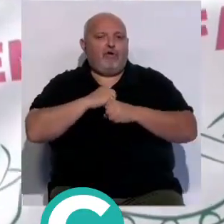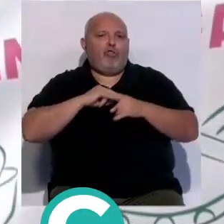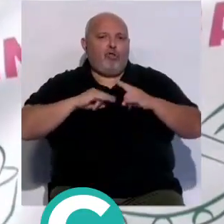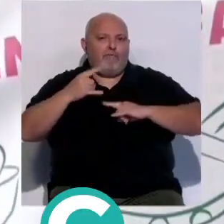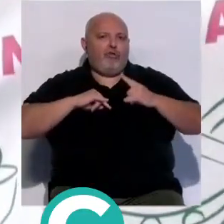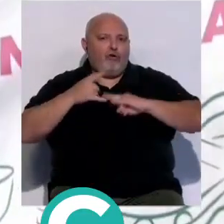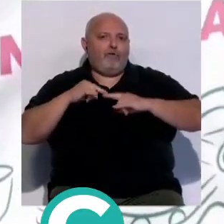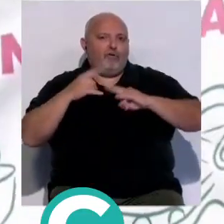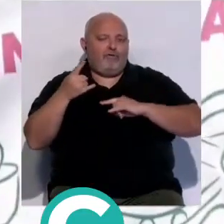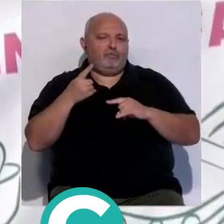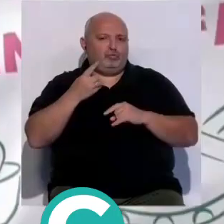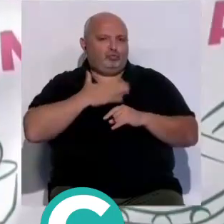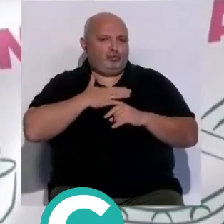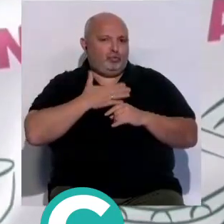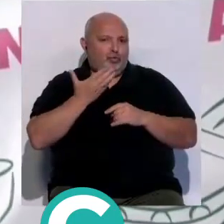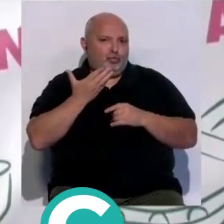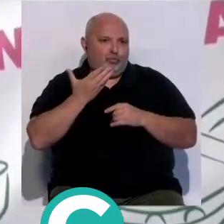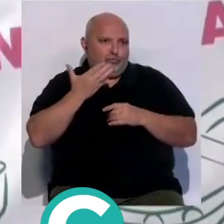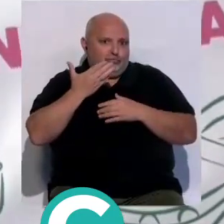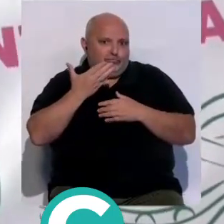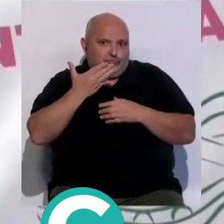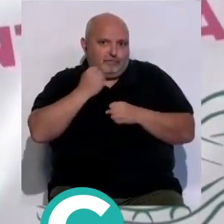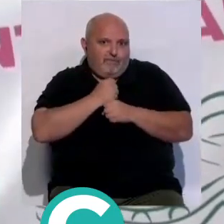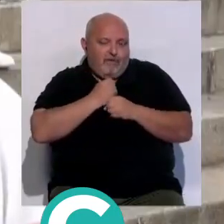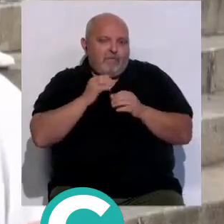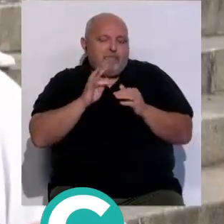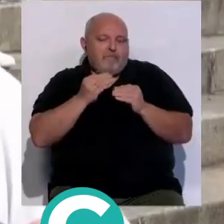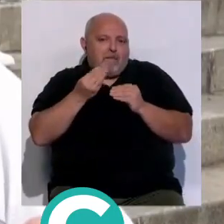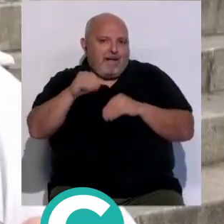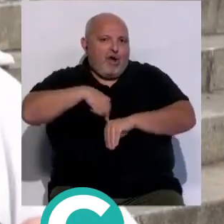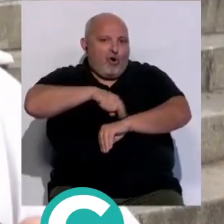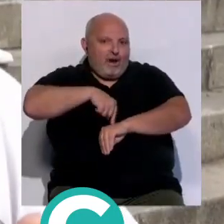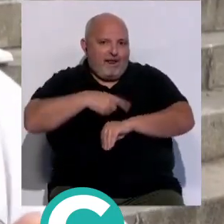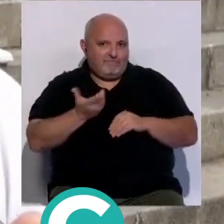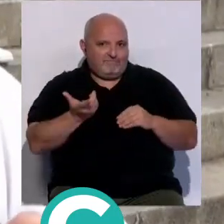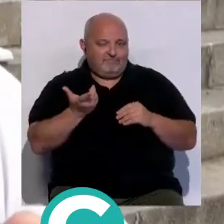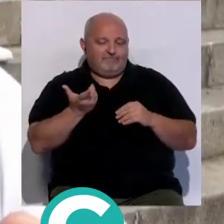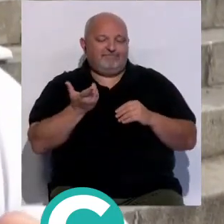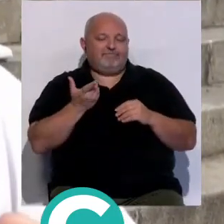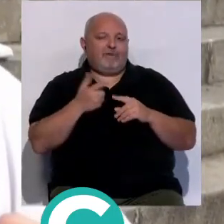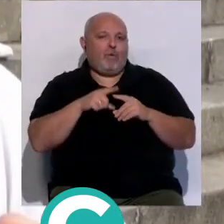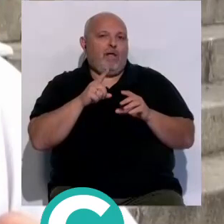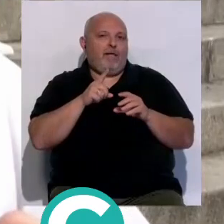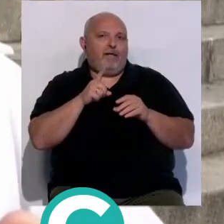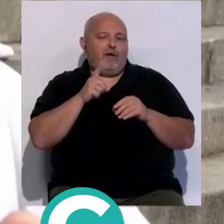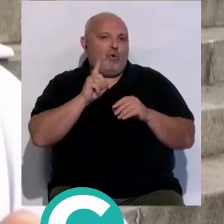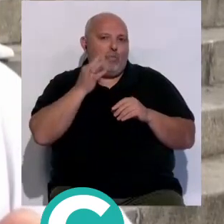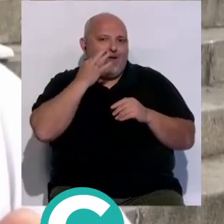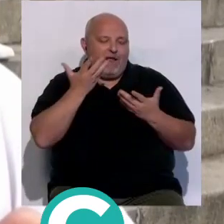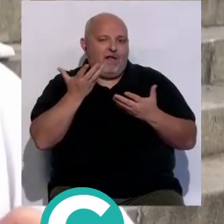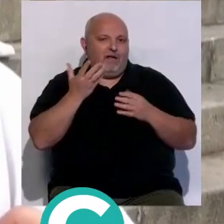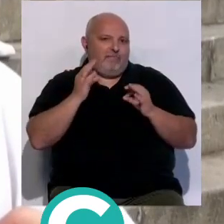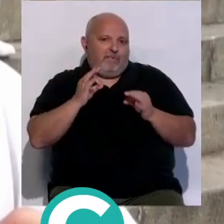más allá de su trabajo de su jornada laboral una implicación humana